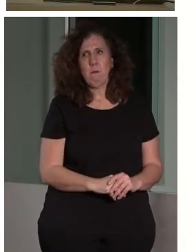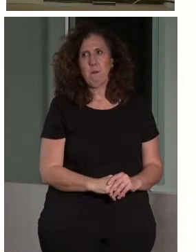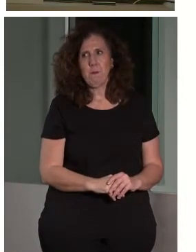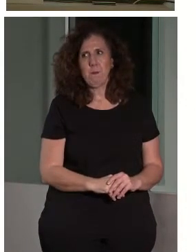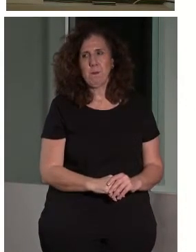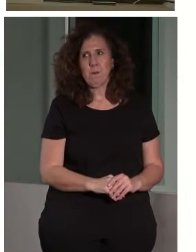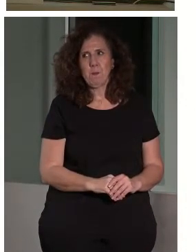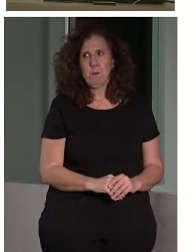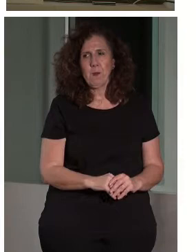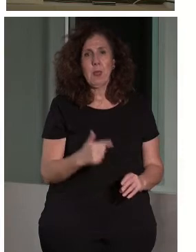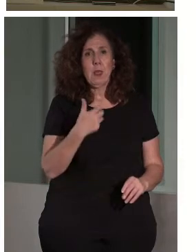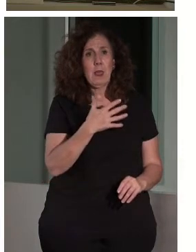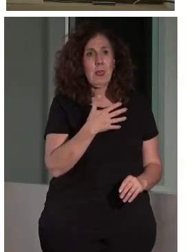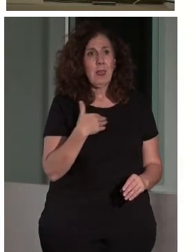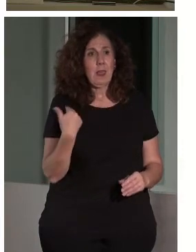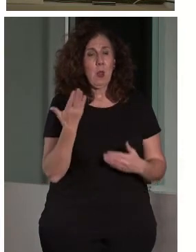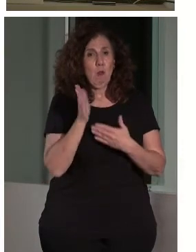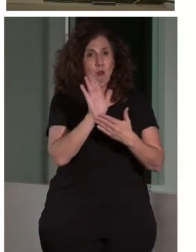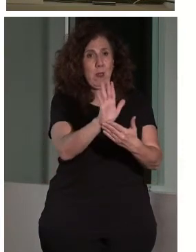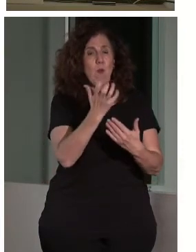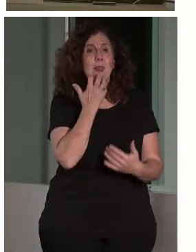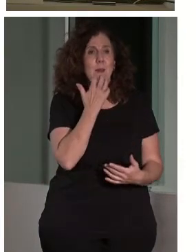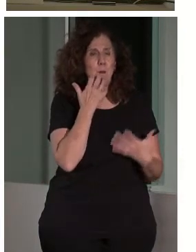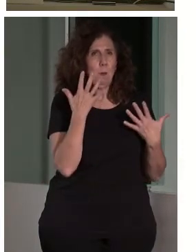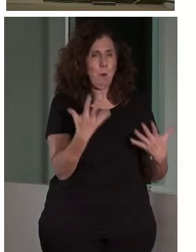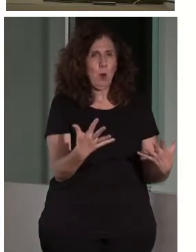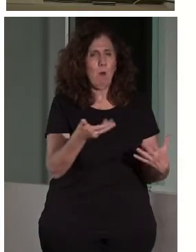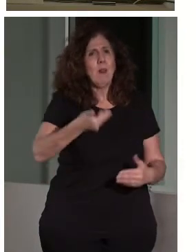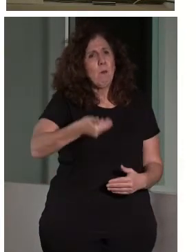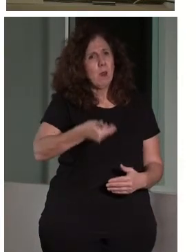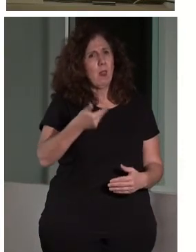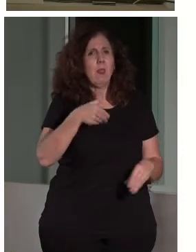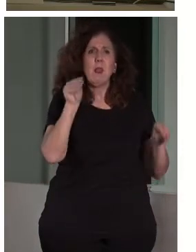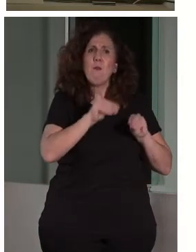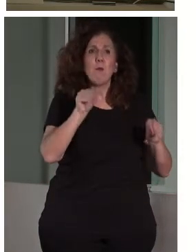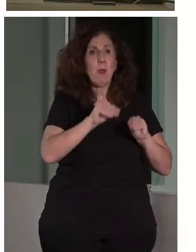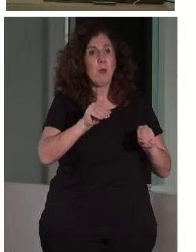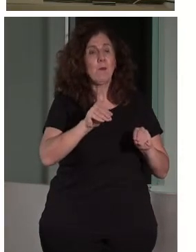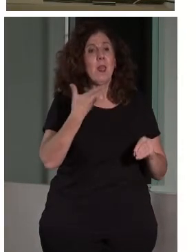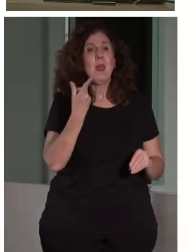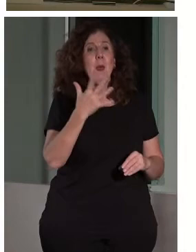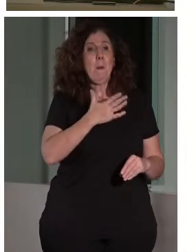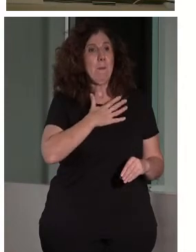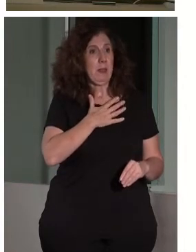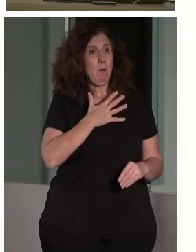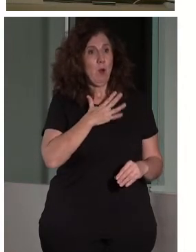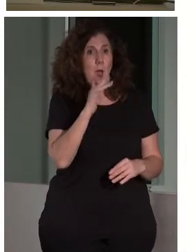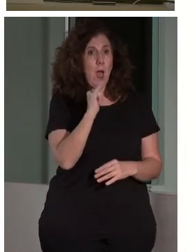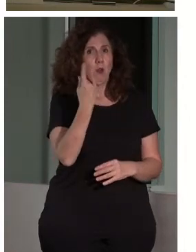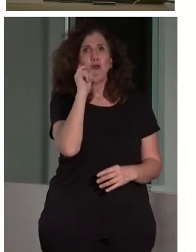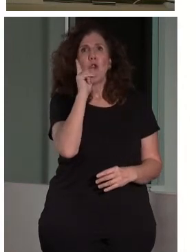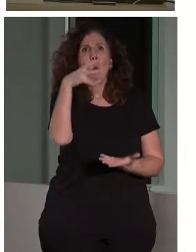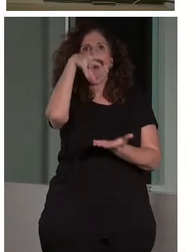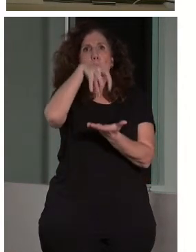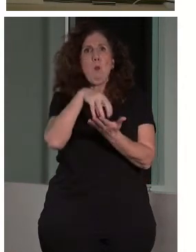Bueno, quiero poner un ejemplo de la importancia que tiene la formación. En el patrimonio tenemos muchos espacios expositivos. No son solo monumentos, son